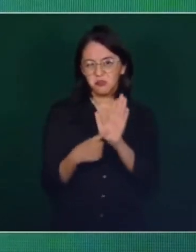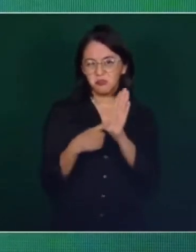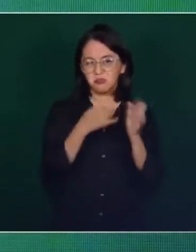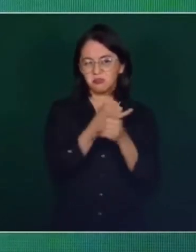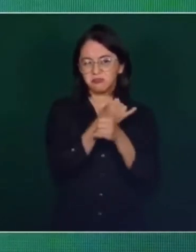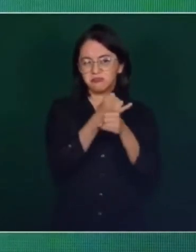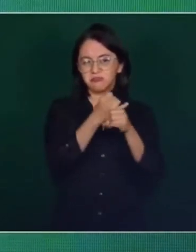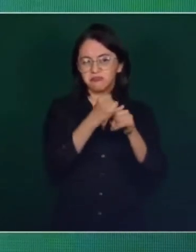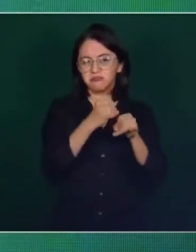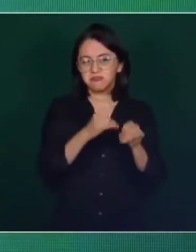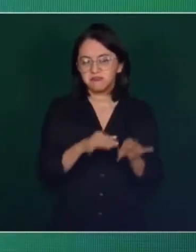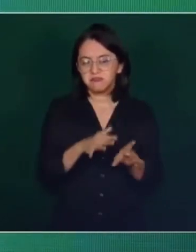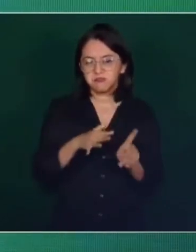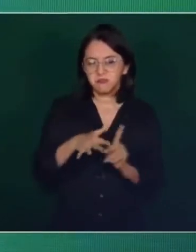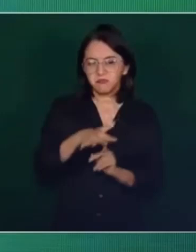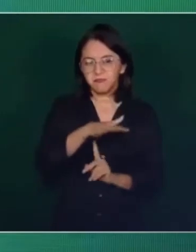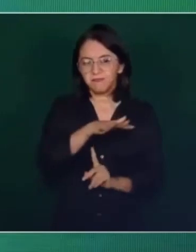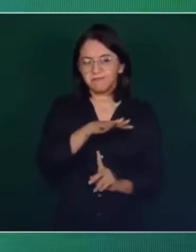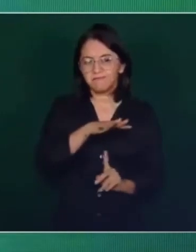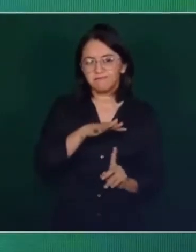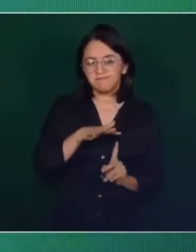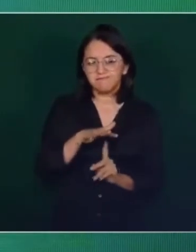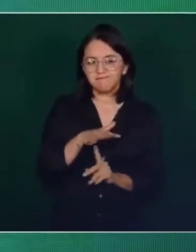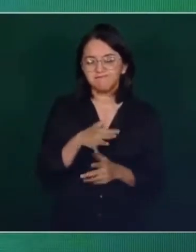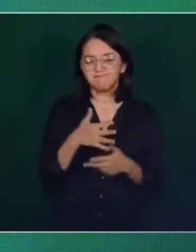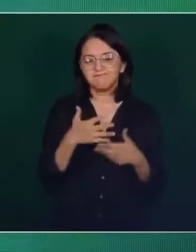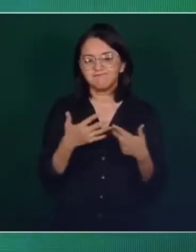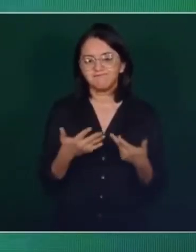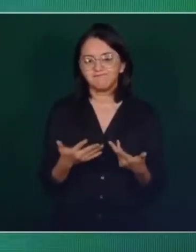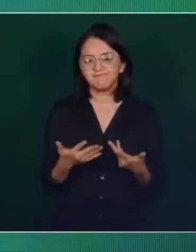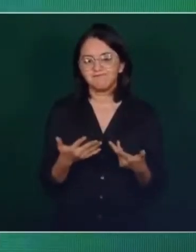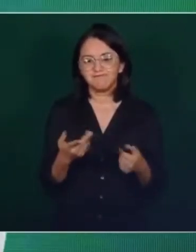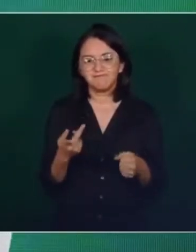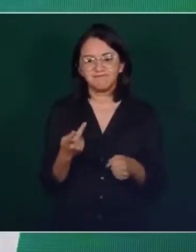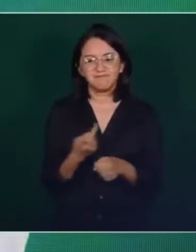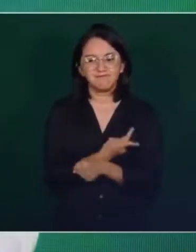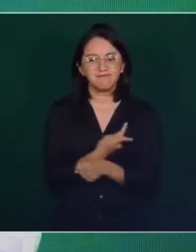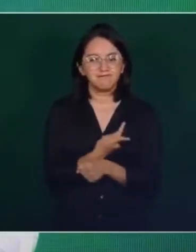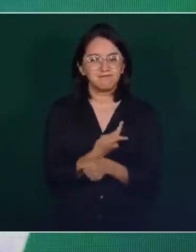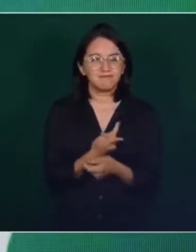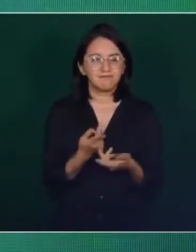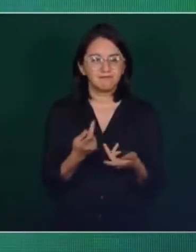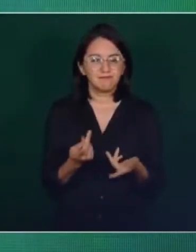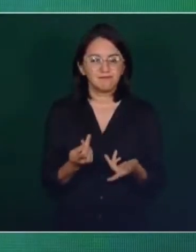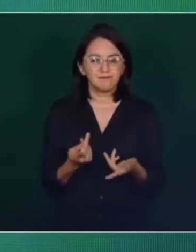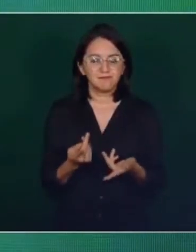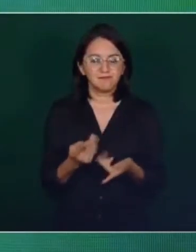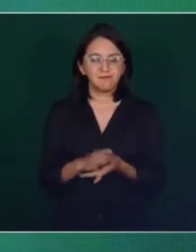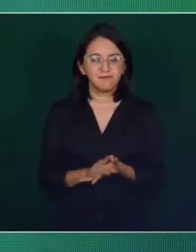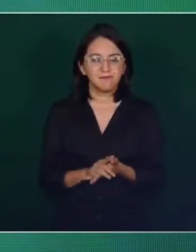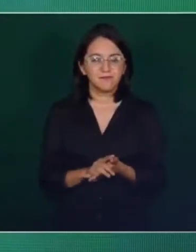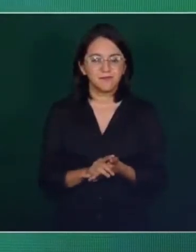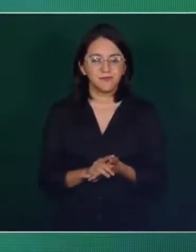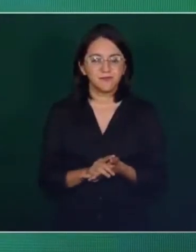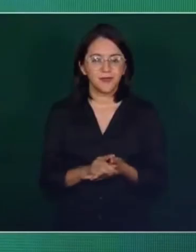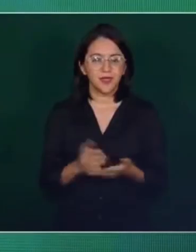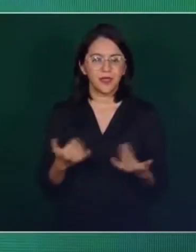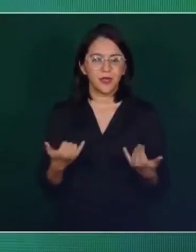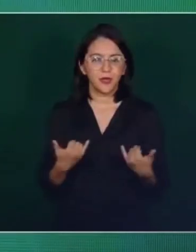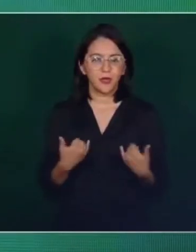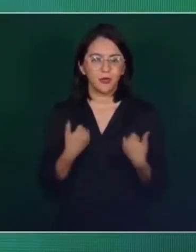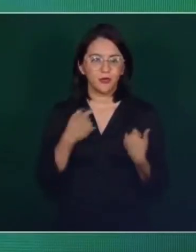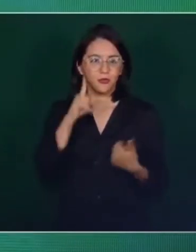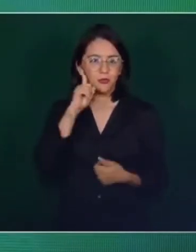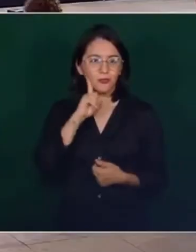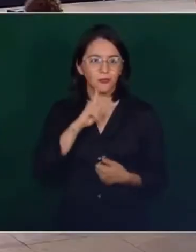situación lamentable de una joven que perdió la